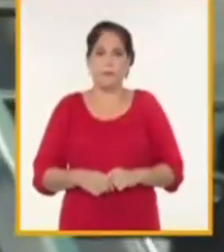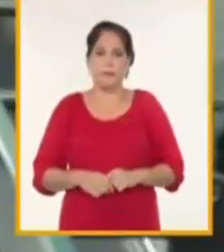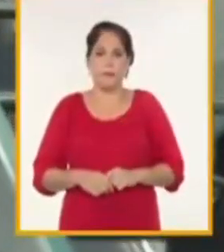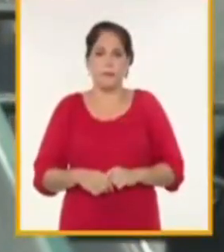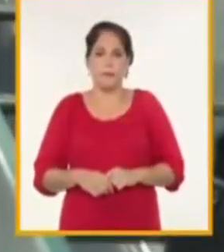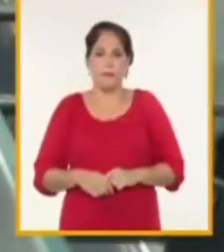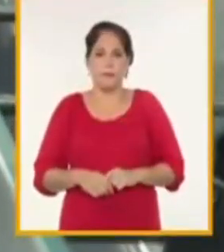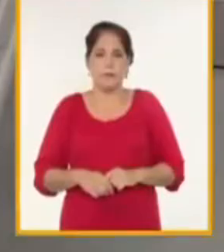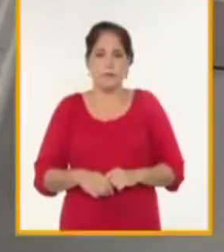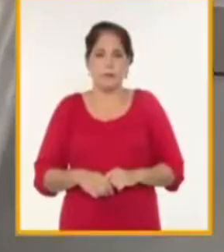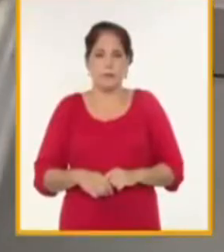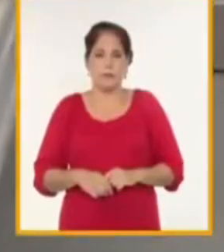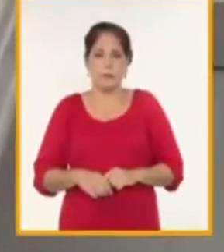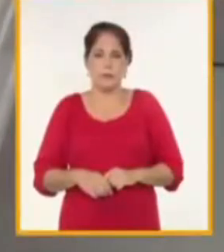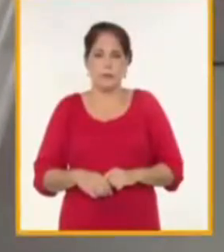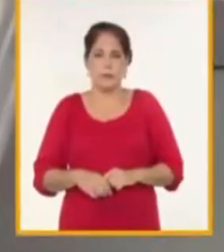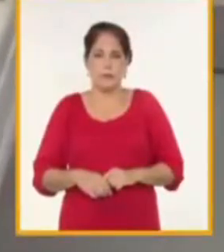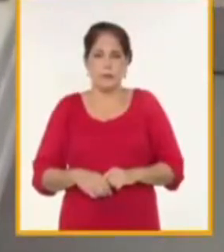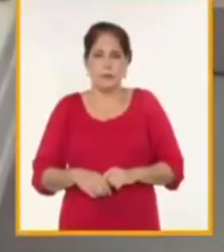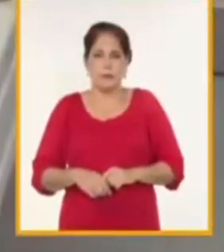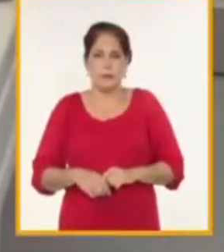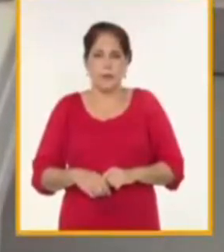especial para la mesa redonda